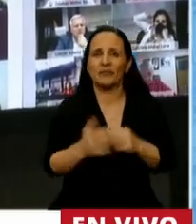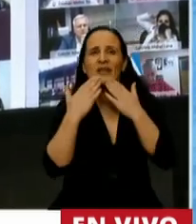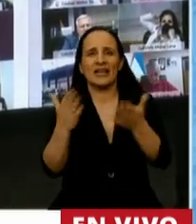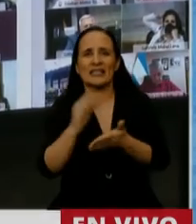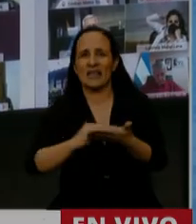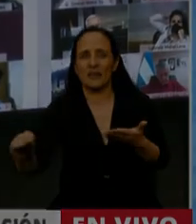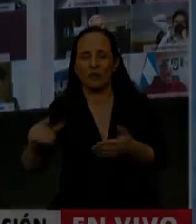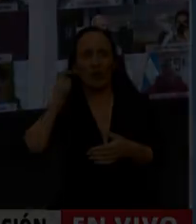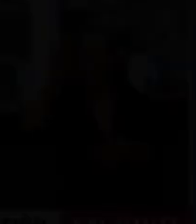Pablo González. diputado González. diputado González.